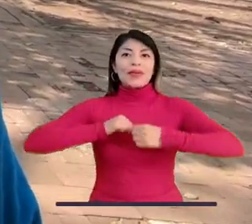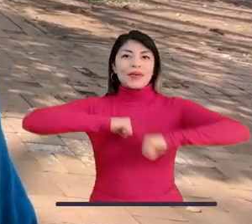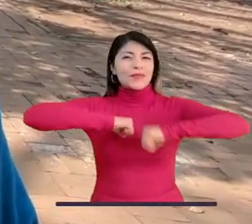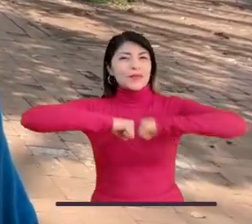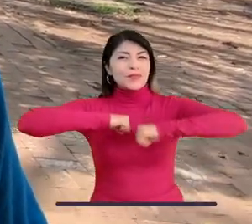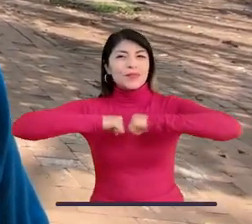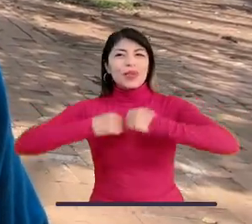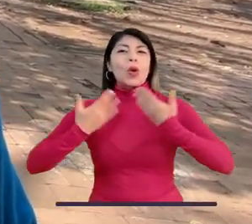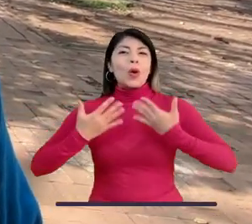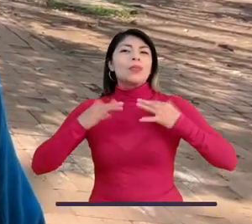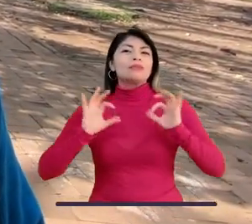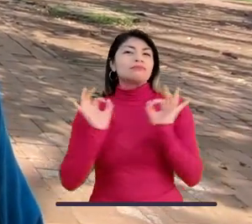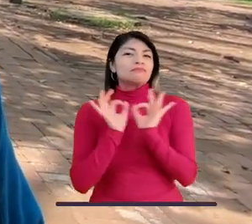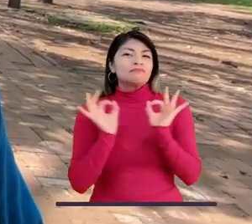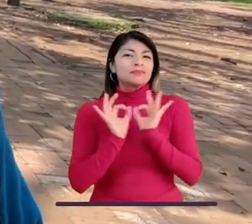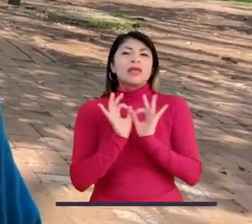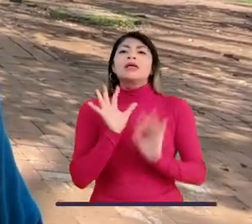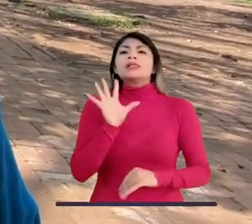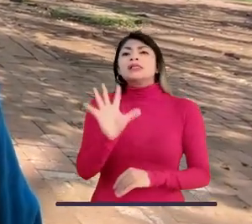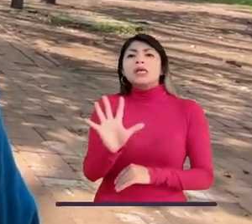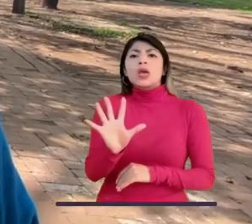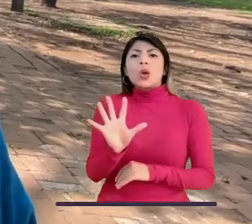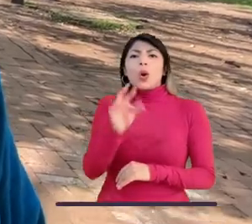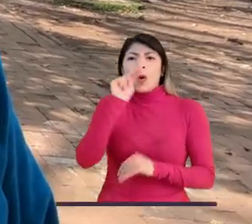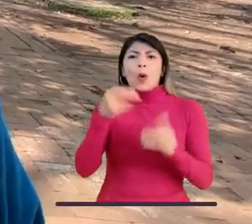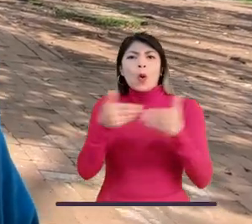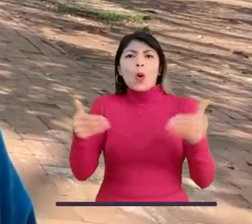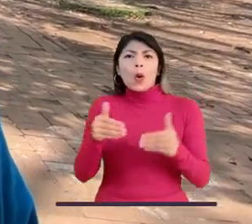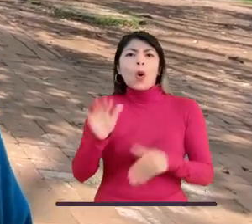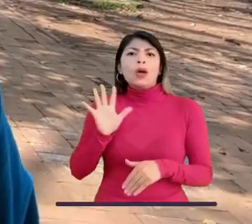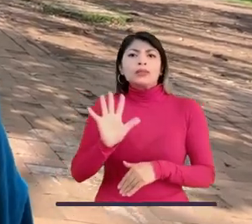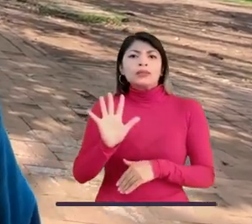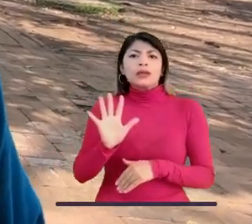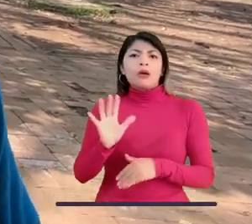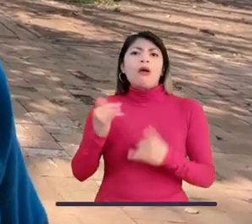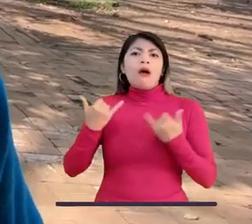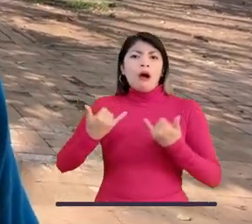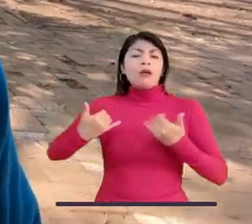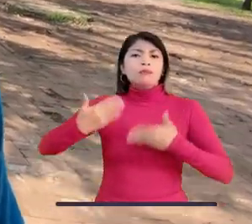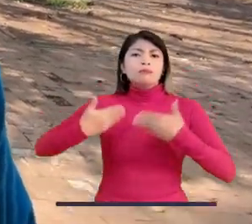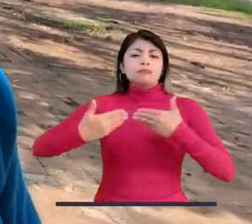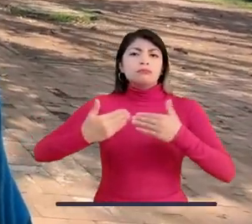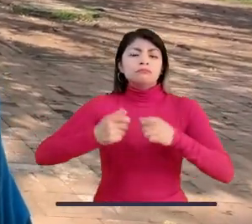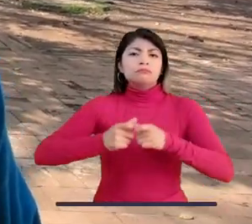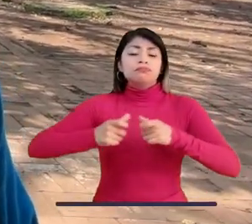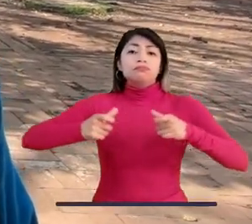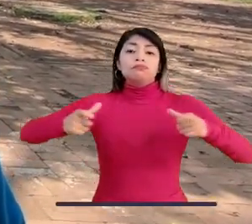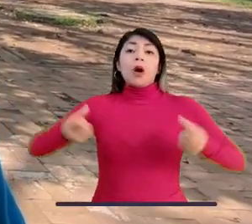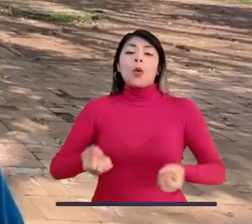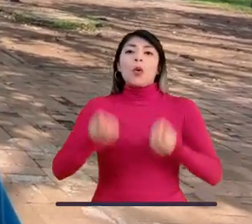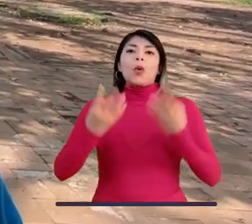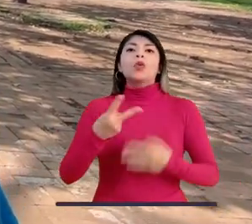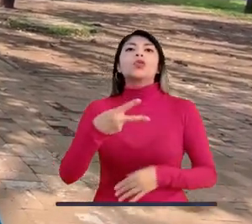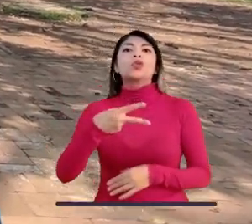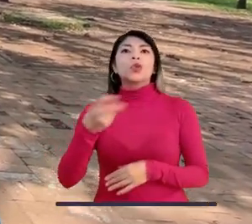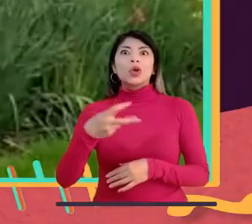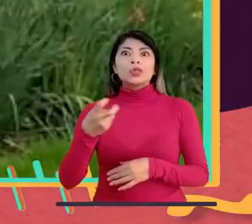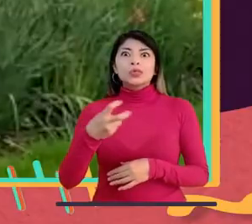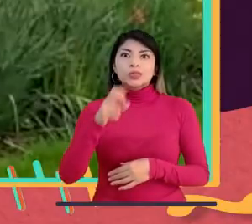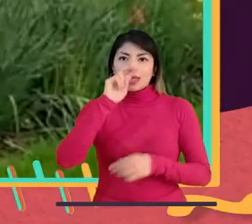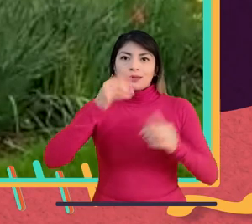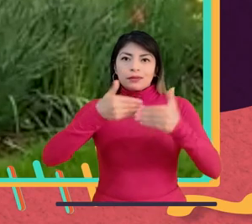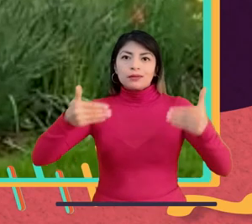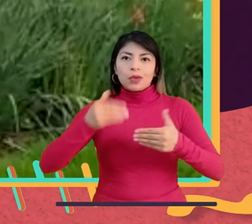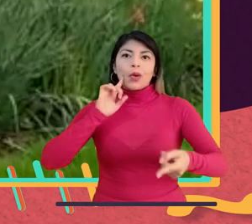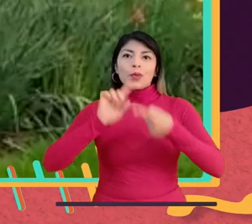con mis compañeros, primero en una movilización pequeña de cinco niños y luego al día de hoy ya somos 200 niños.